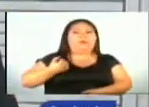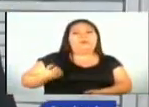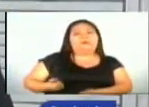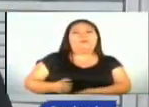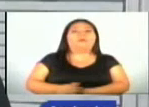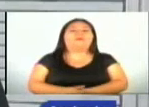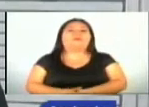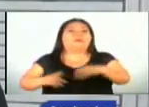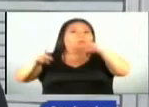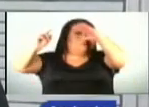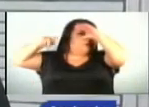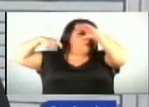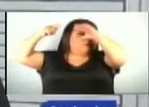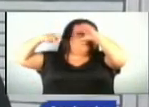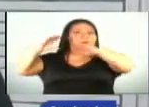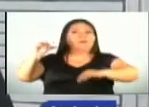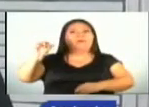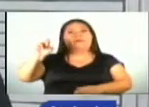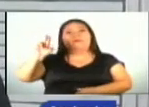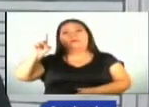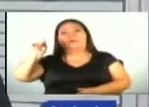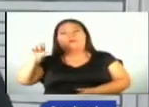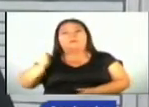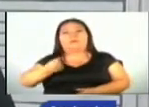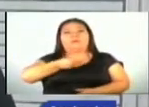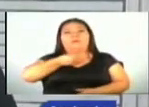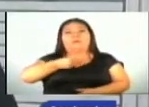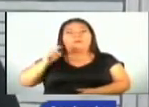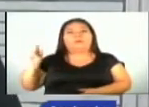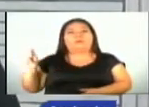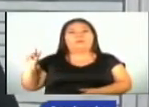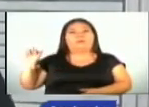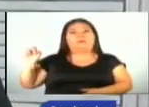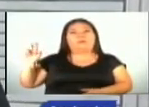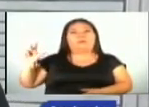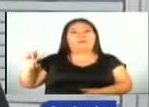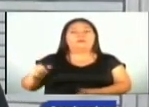Con imágenes de Carlos Klee, un informe de Carla Araniva.